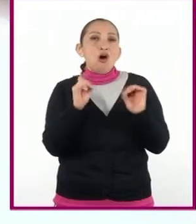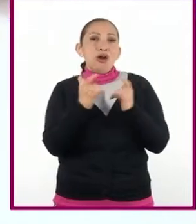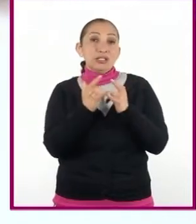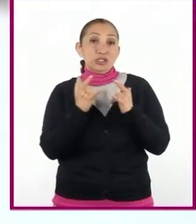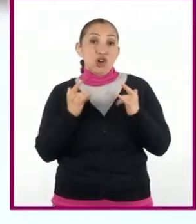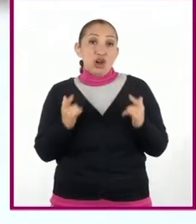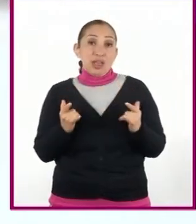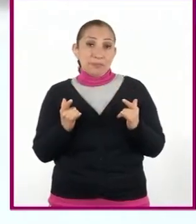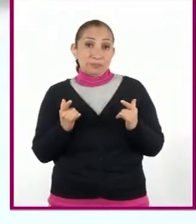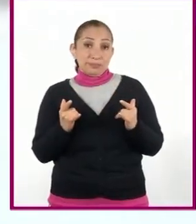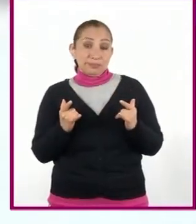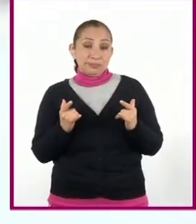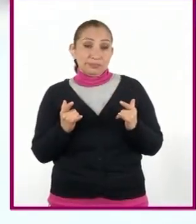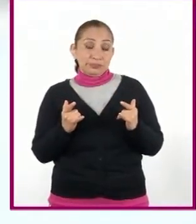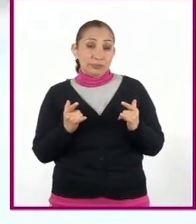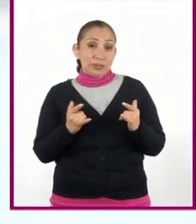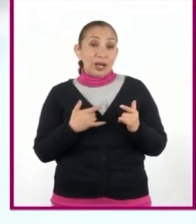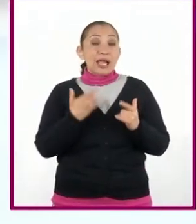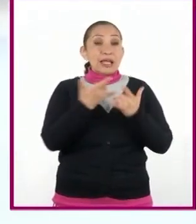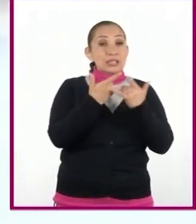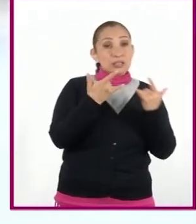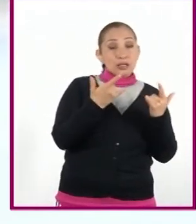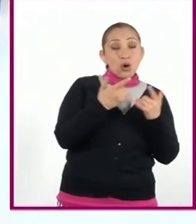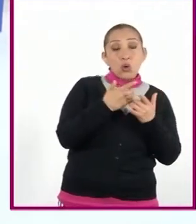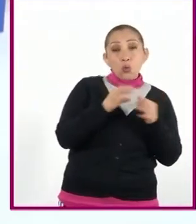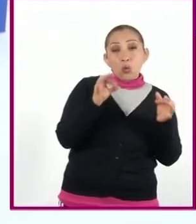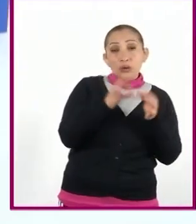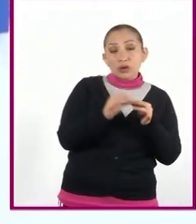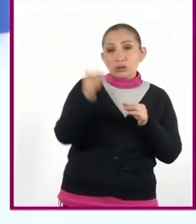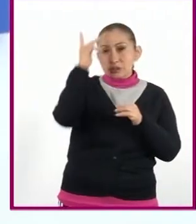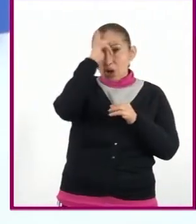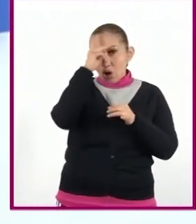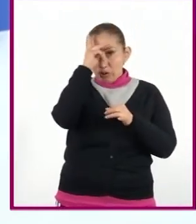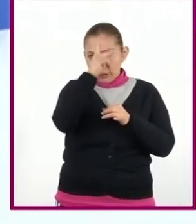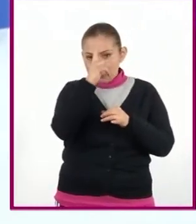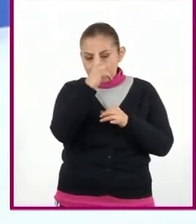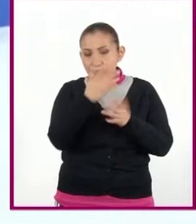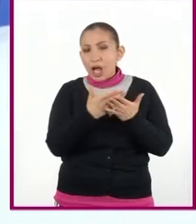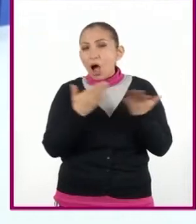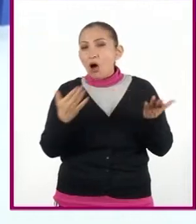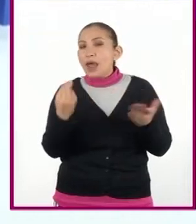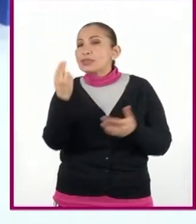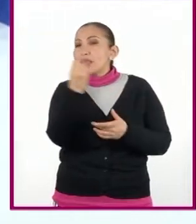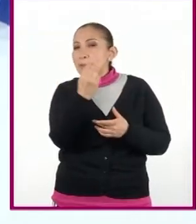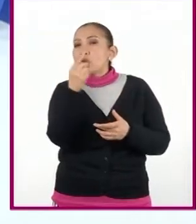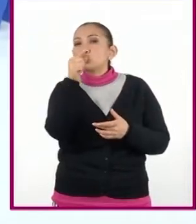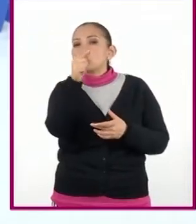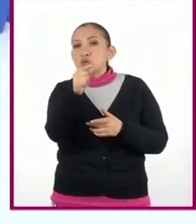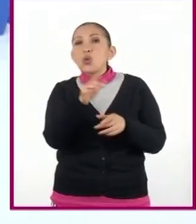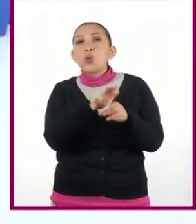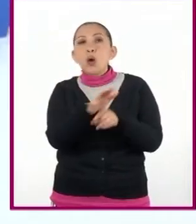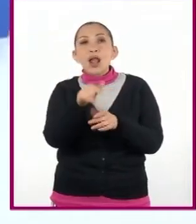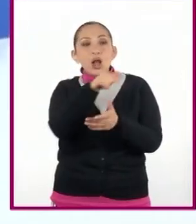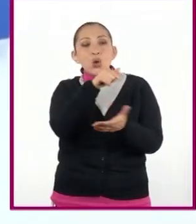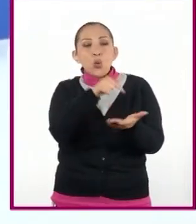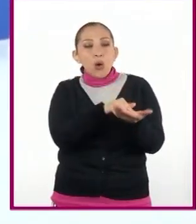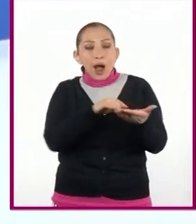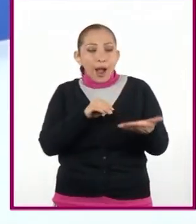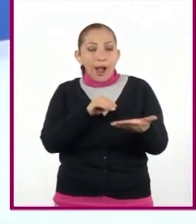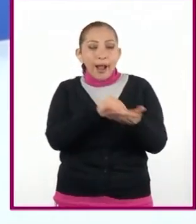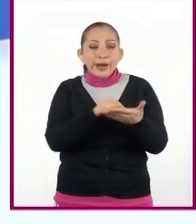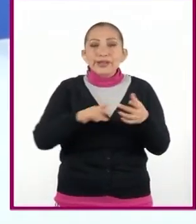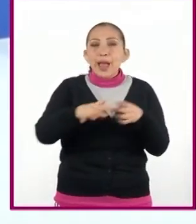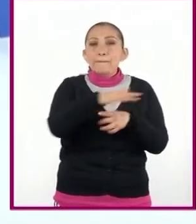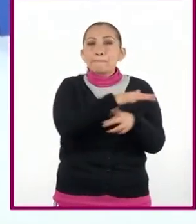histórico. Muy bien, ahora necesitamos asignar un espacio y